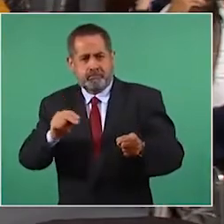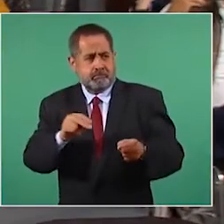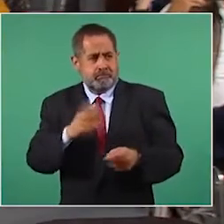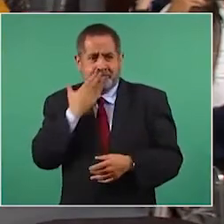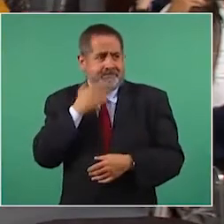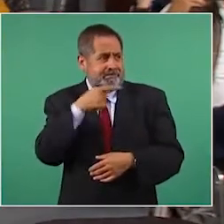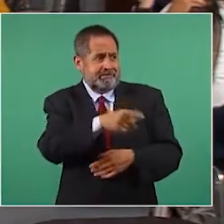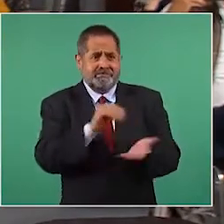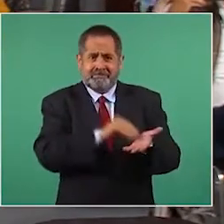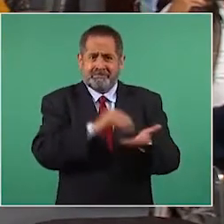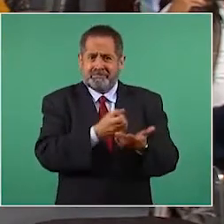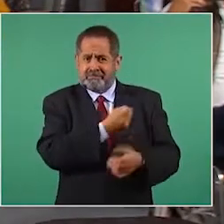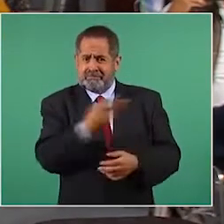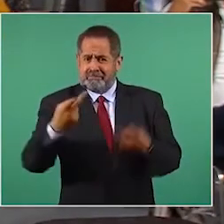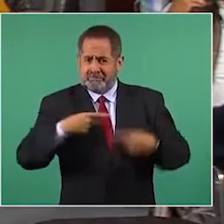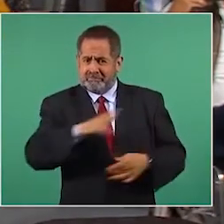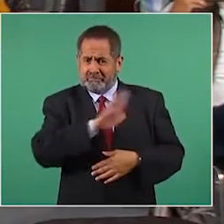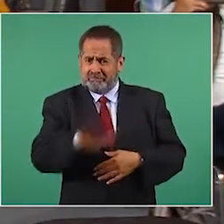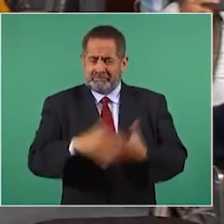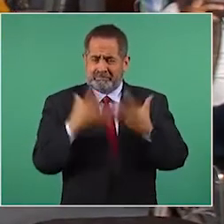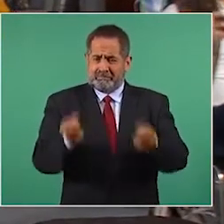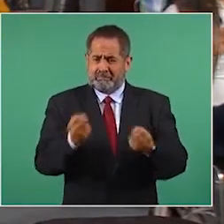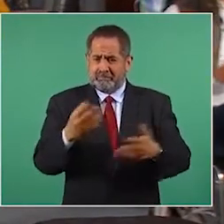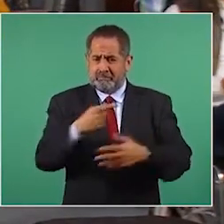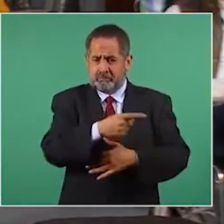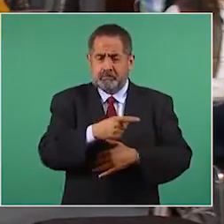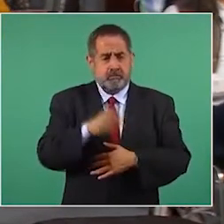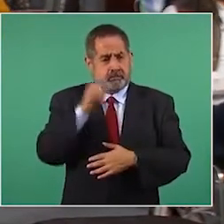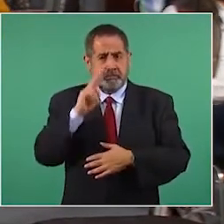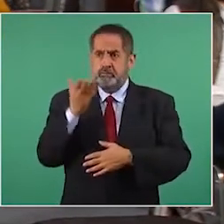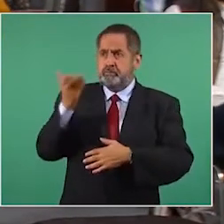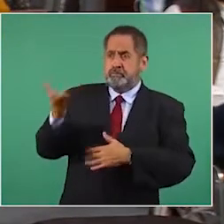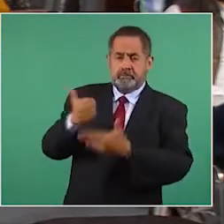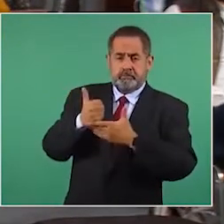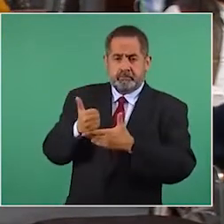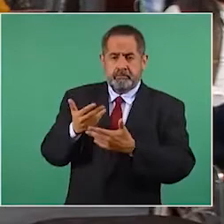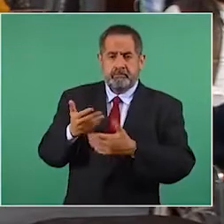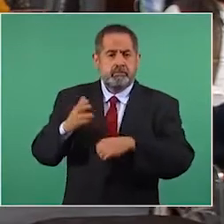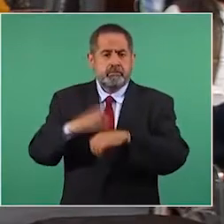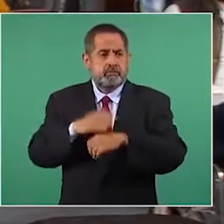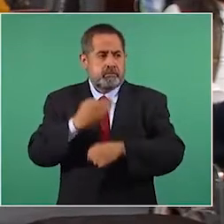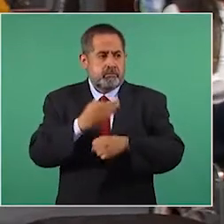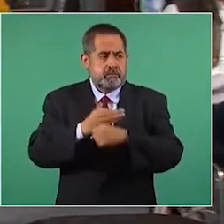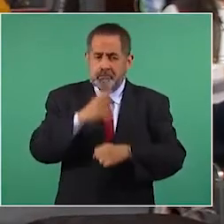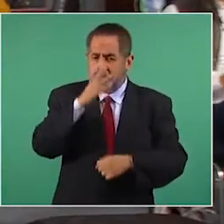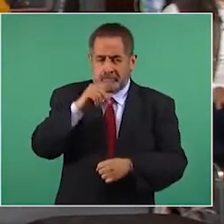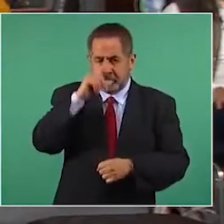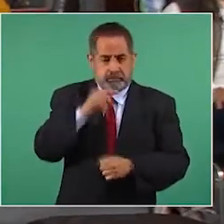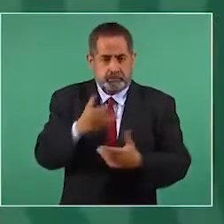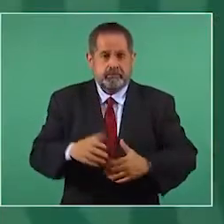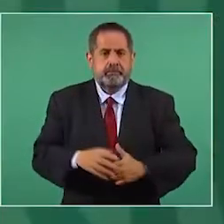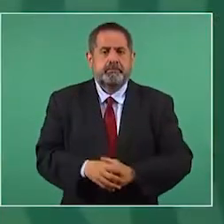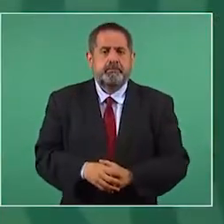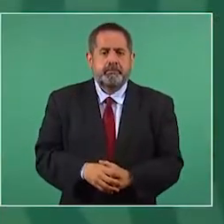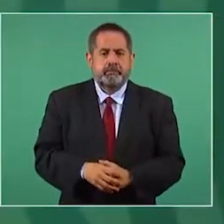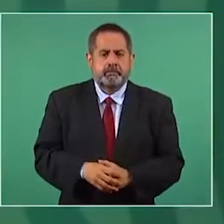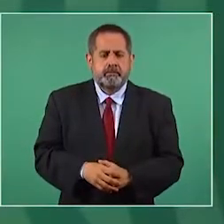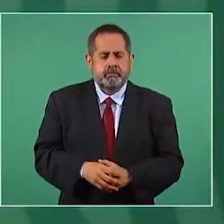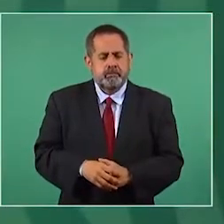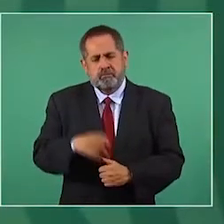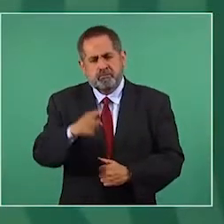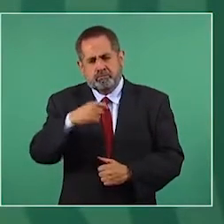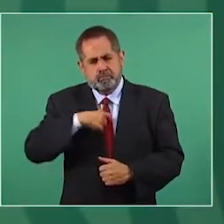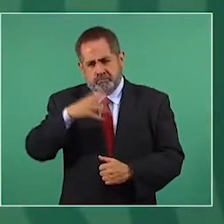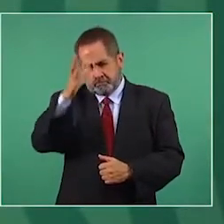los muertos, están todos ahí. Y si va a pedir ayuda, porque hasta el momento no se ha podido. Pues yo no coincido